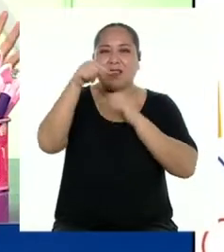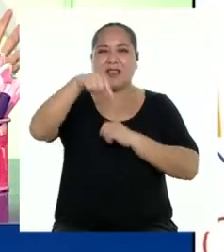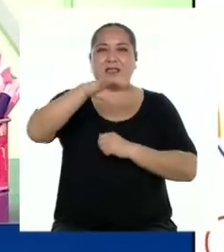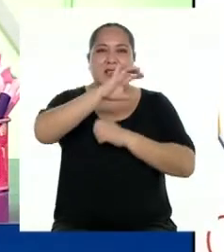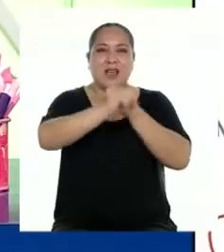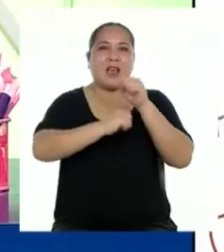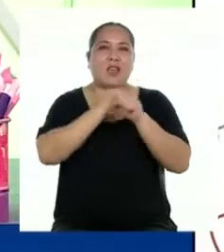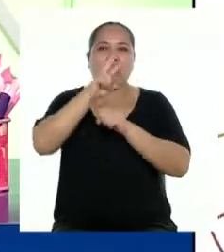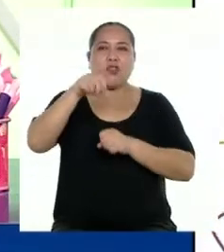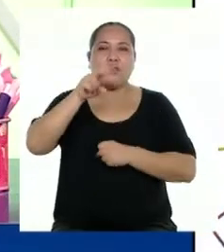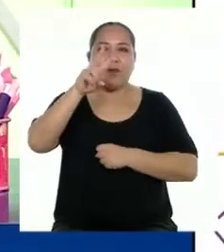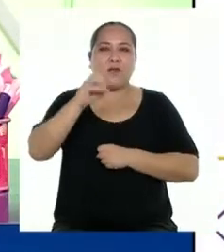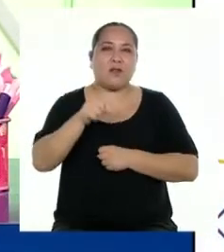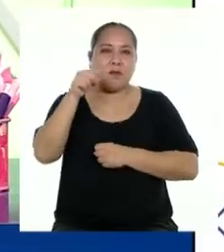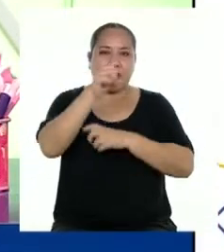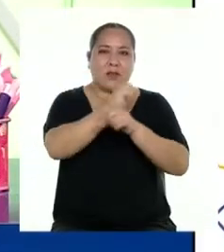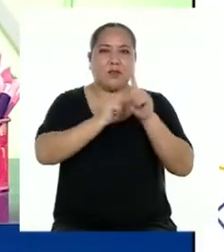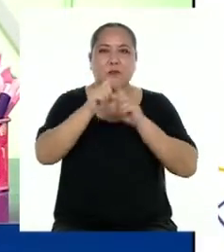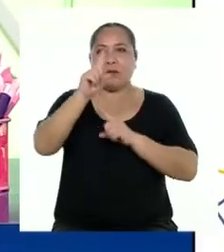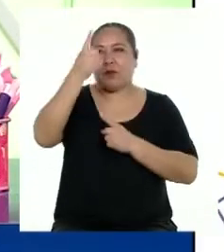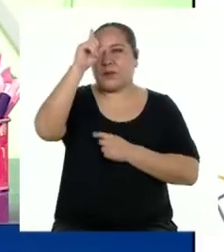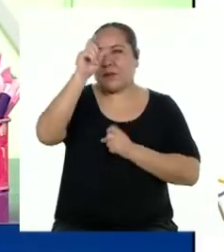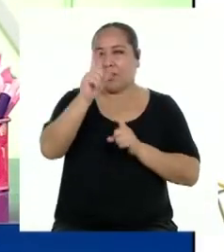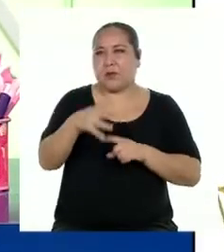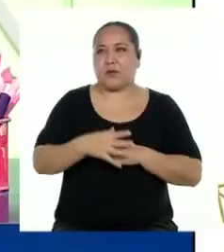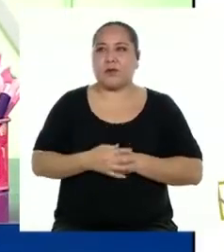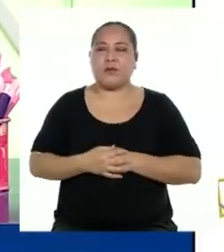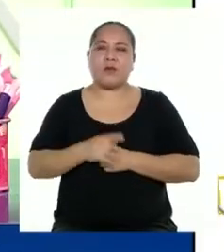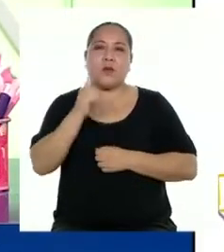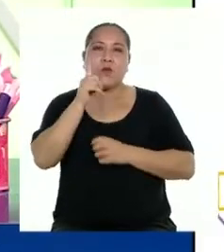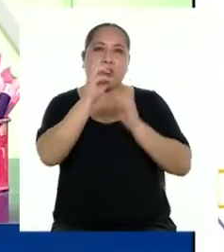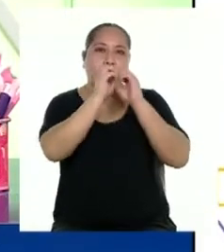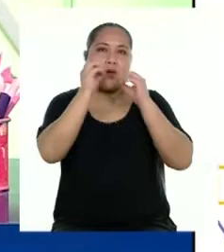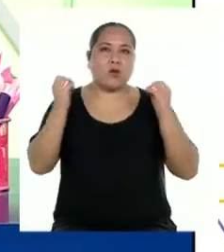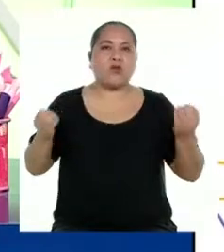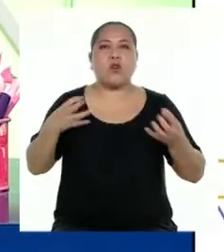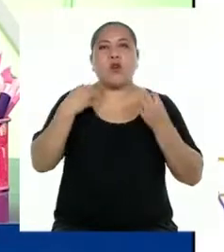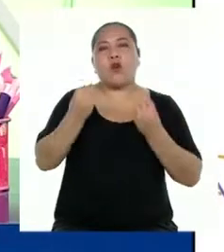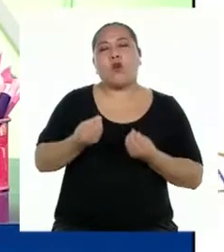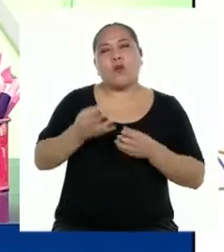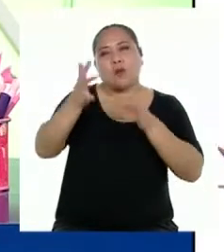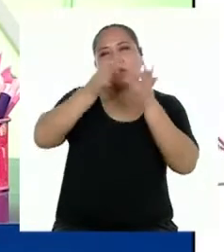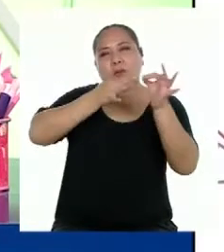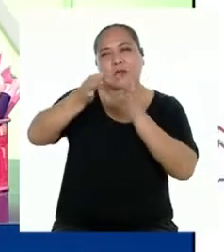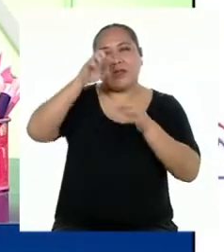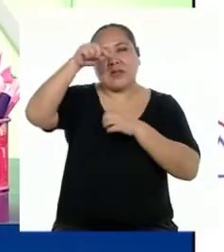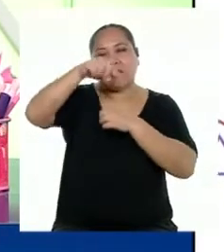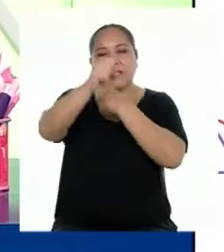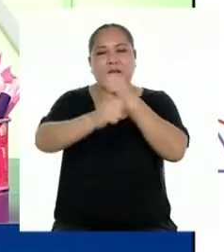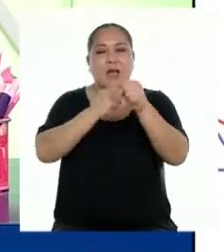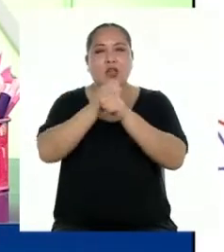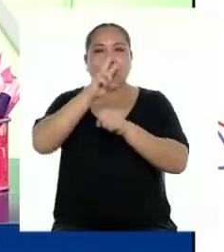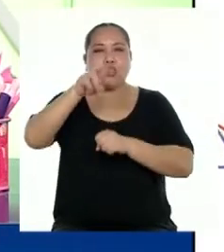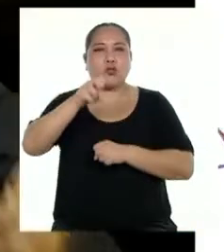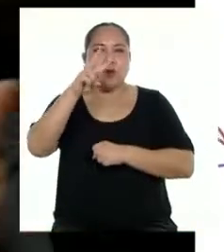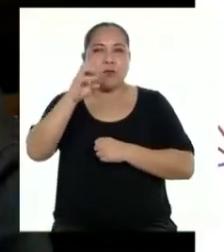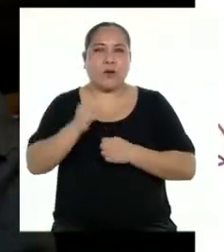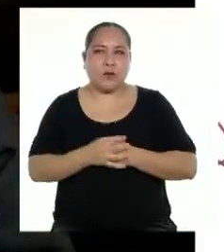nuestra sociedad. La primera pregunta es... En una oración, ¿cómo describirían este 2020?